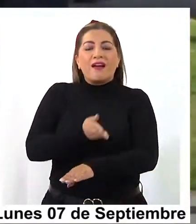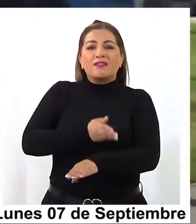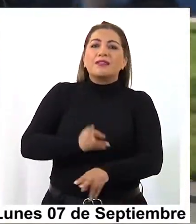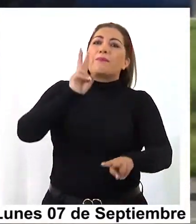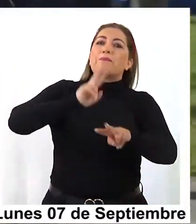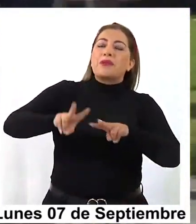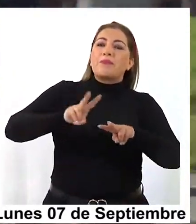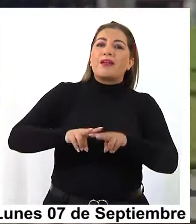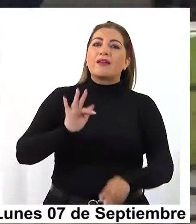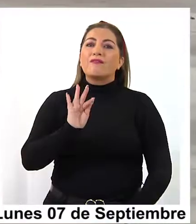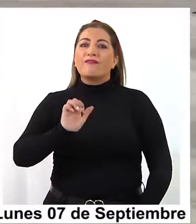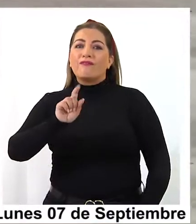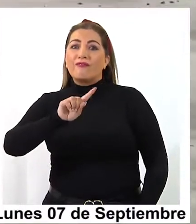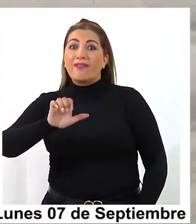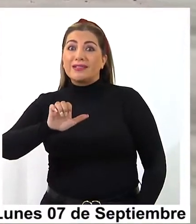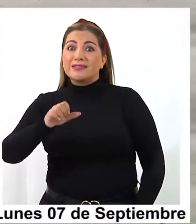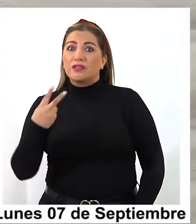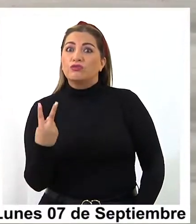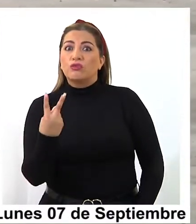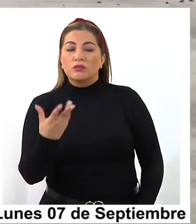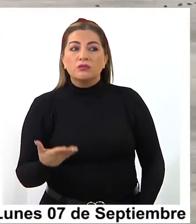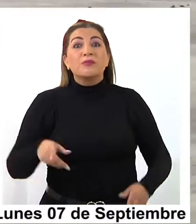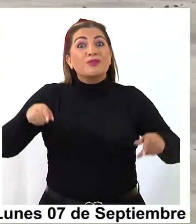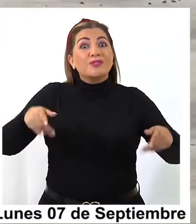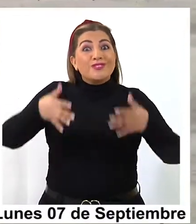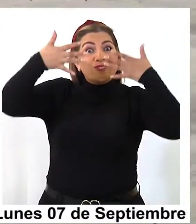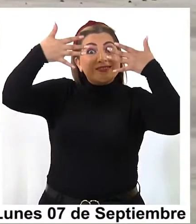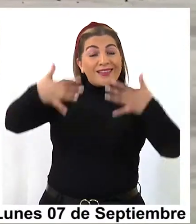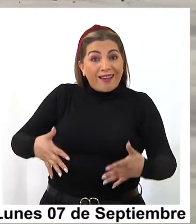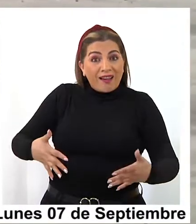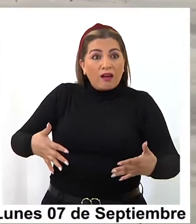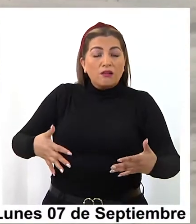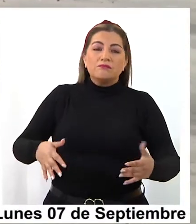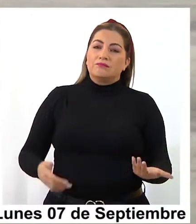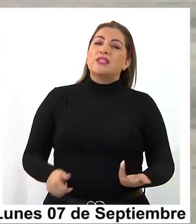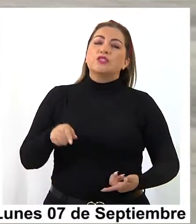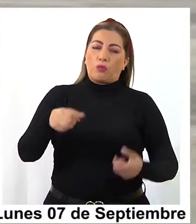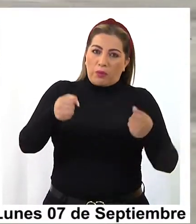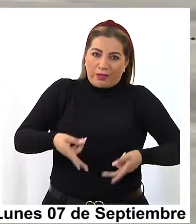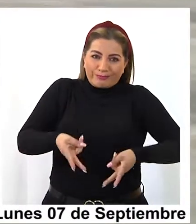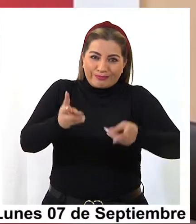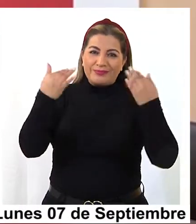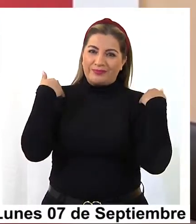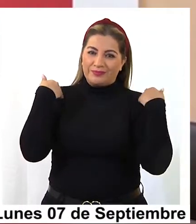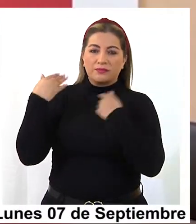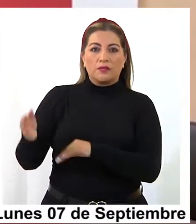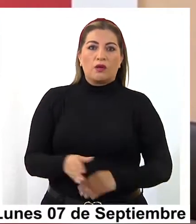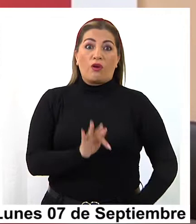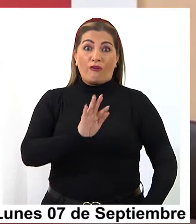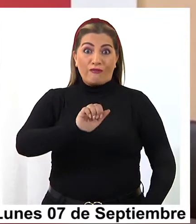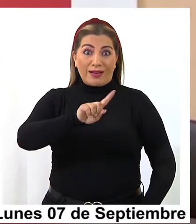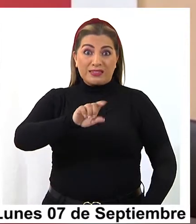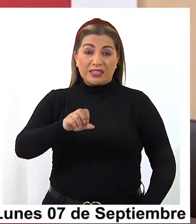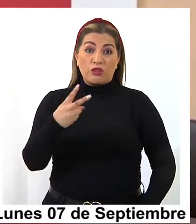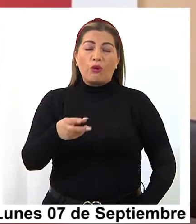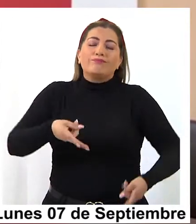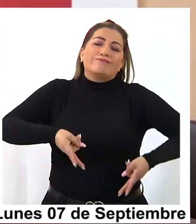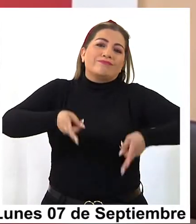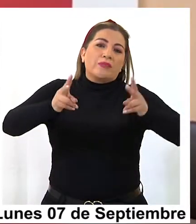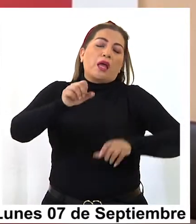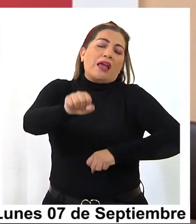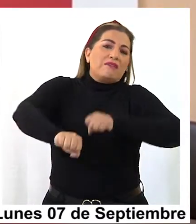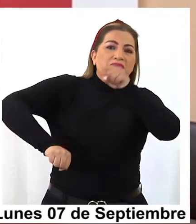2 y que cuando esto ocurra estará permitida la práctica de algún deporte. Vamos a poder realizar actividad física en el borde costero, andar en